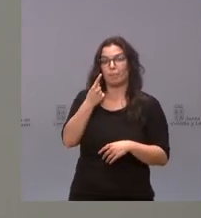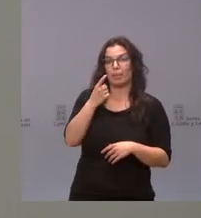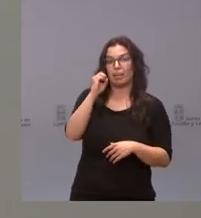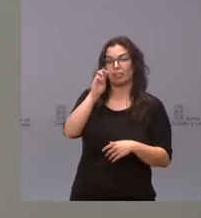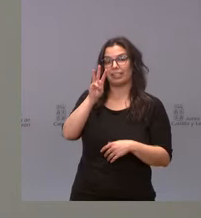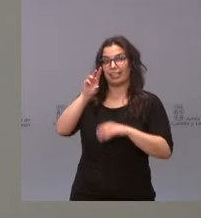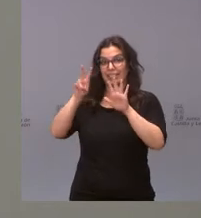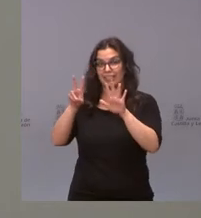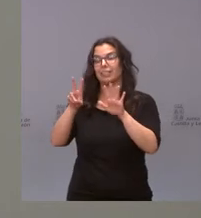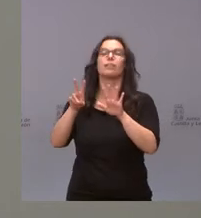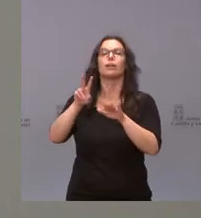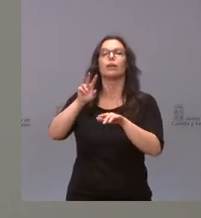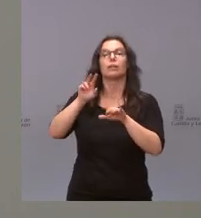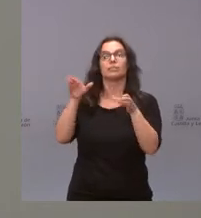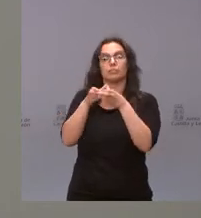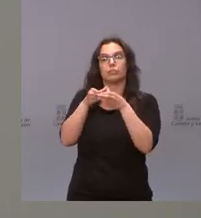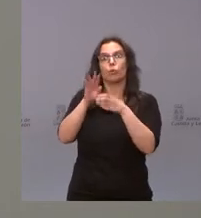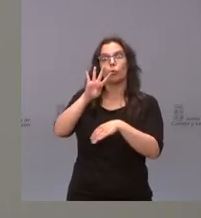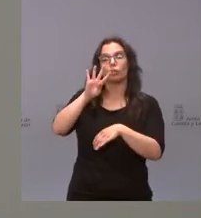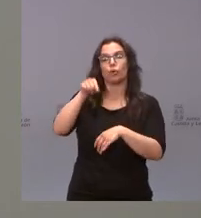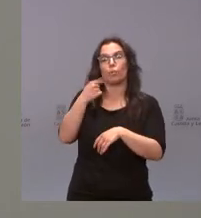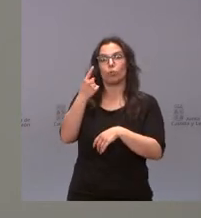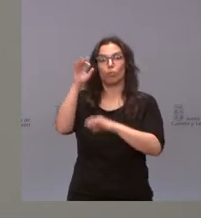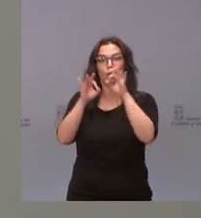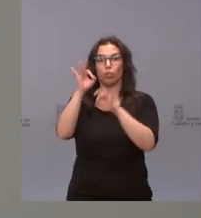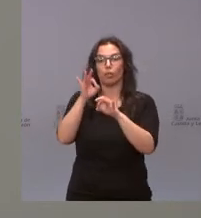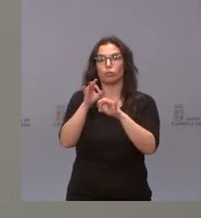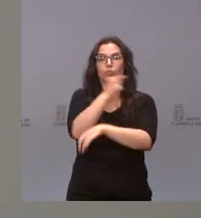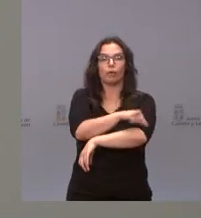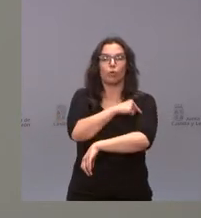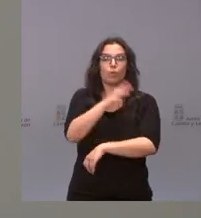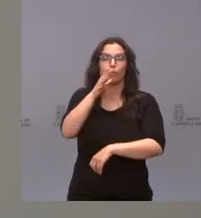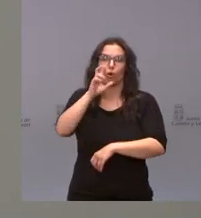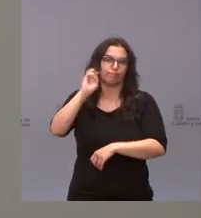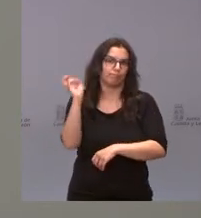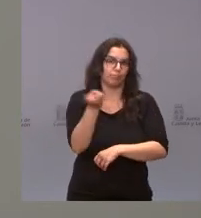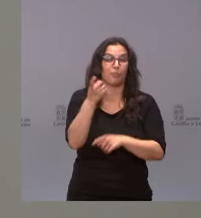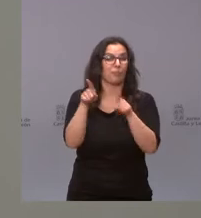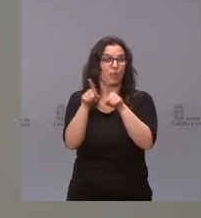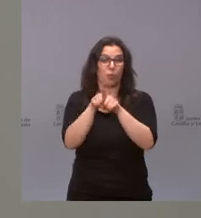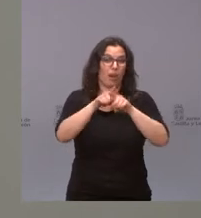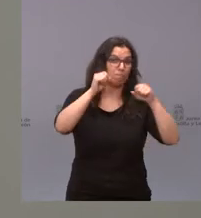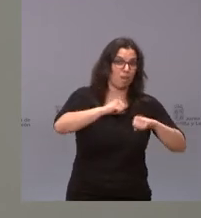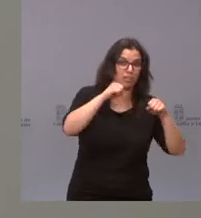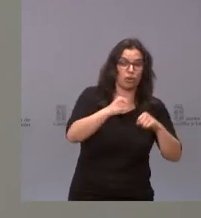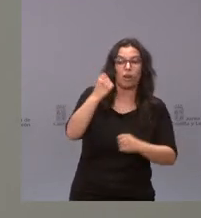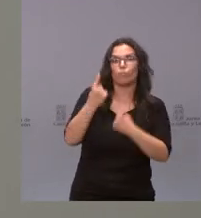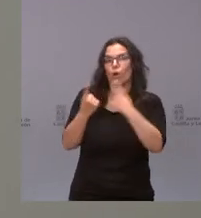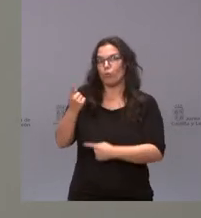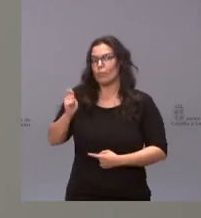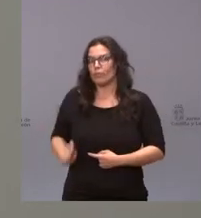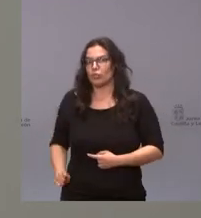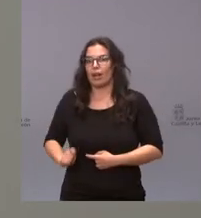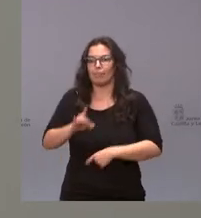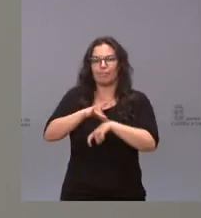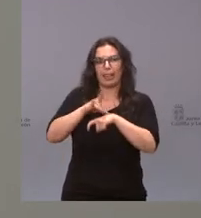4,21%, no se han vacunado por otras causas. Lo mismo que ocurre con las personas mayores por causas